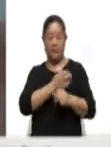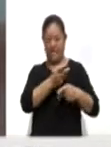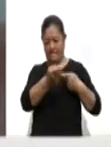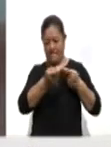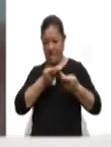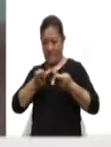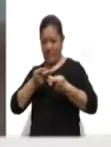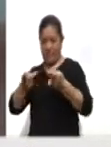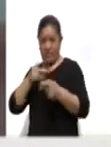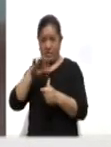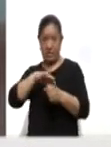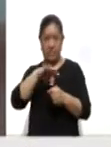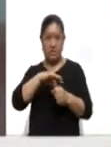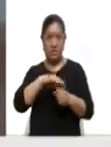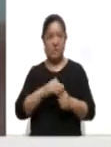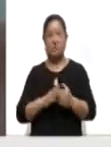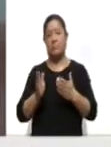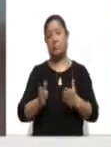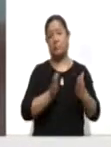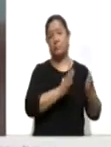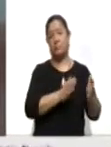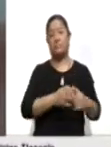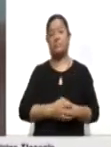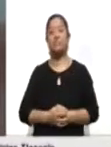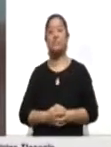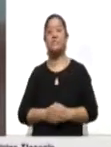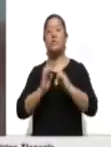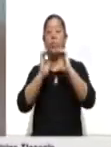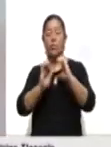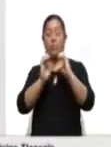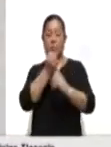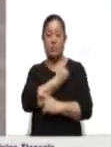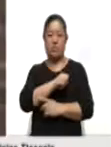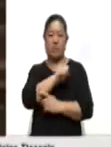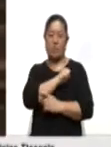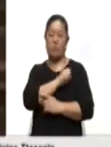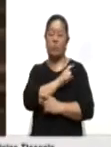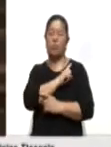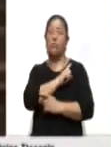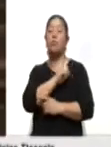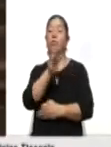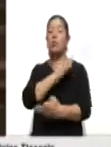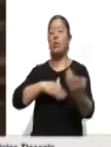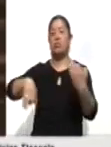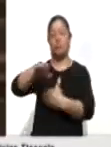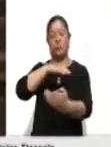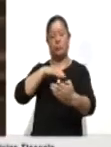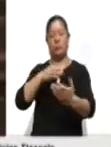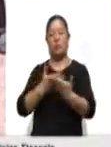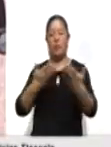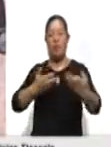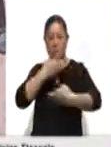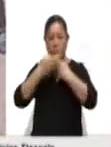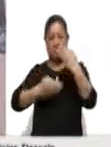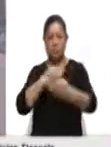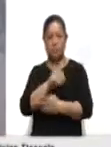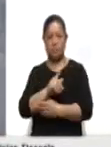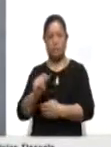la elección y por otro, bueno, pues el cuidado de la salud de todas y todos. Para Ahora Noticias, Lorena Temolcín.